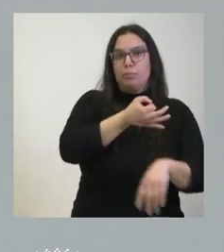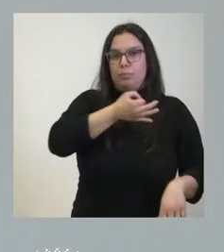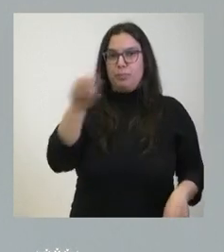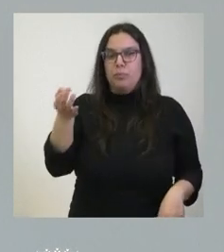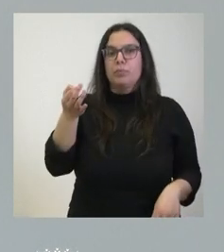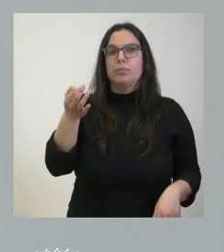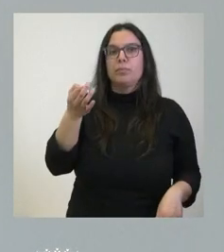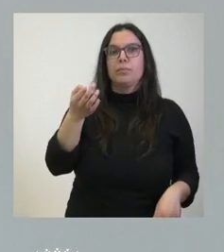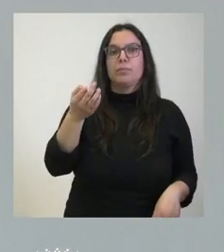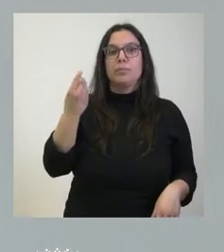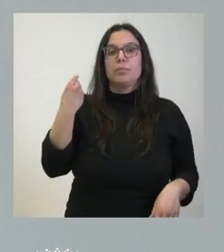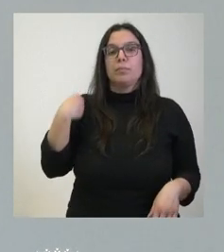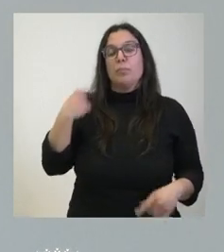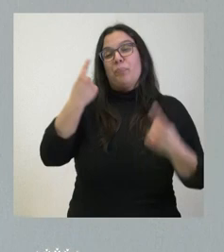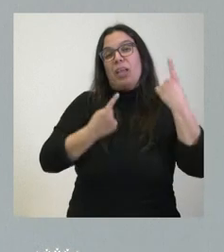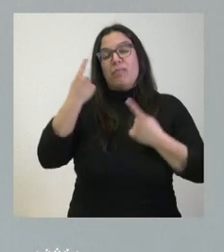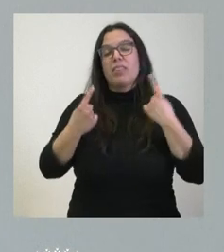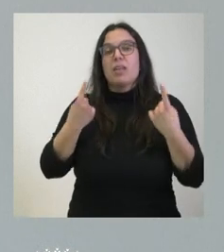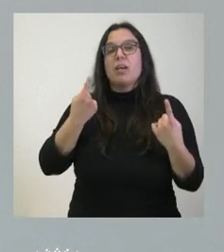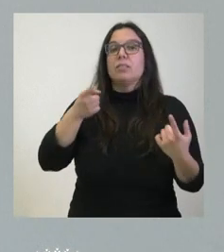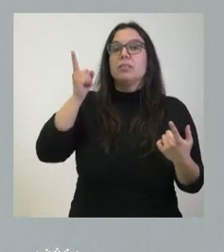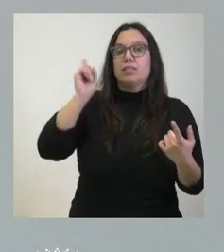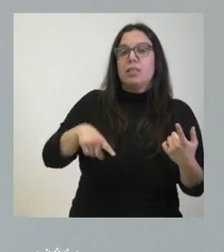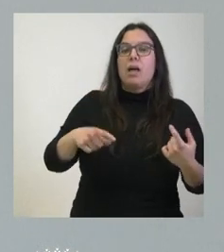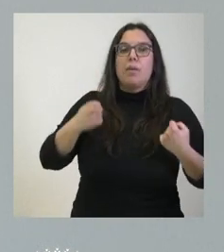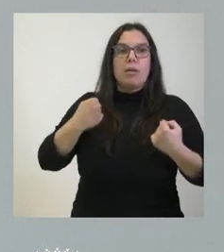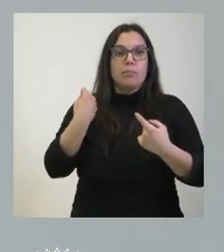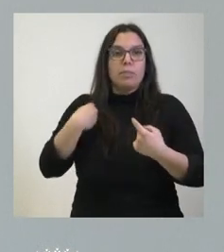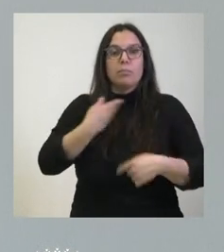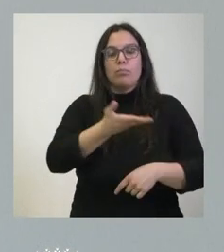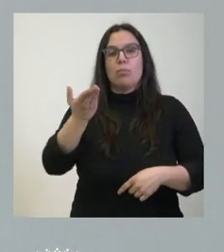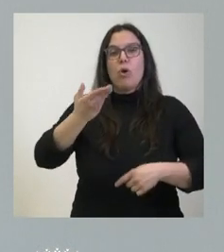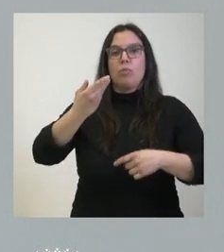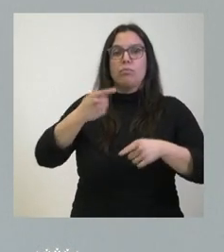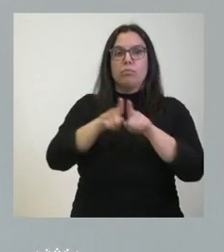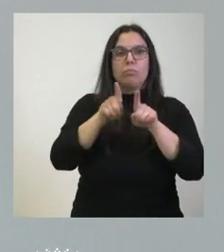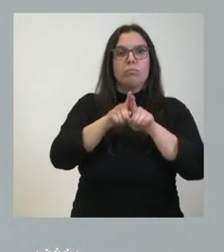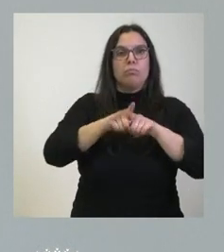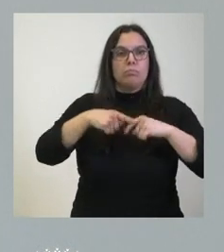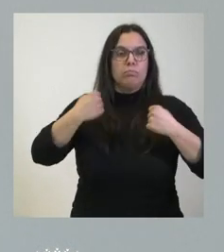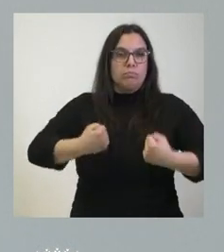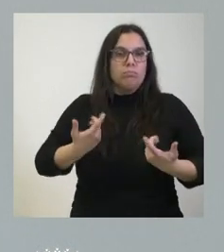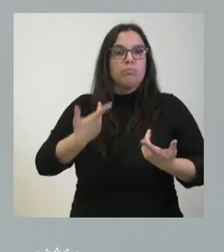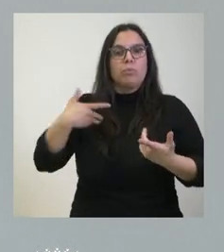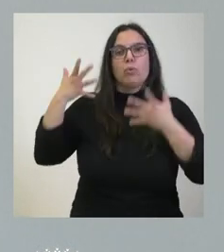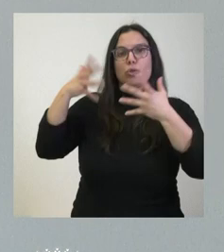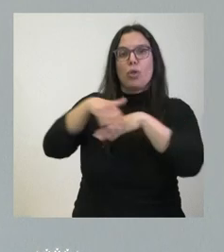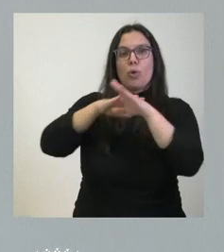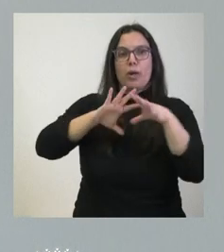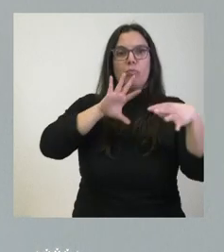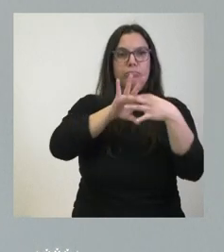europeos en los que algunas veces hacemos también insistencia desde esta misma localización tras los consejos de gobierno